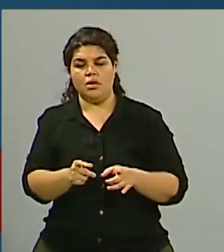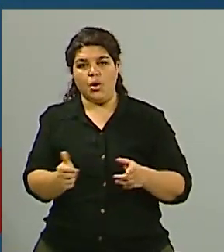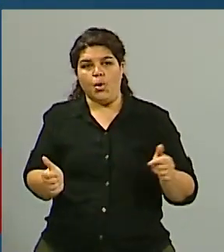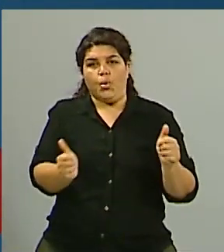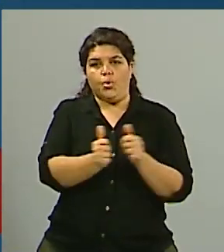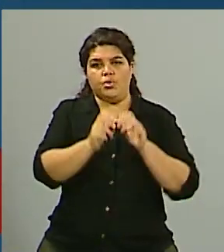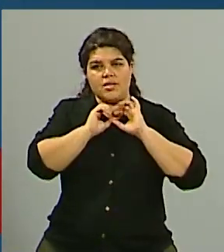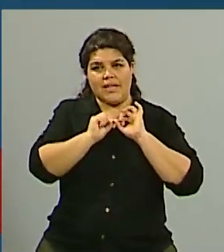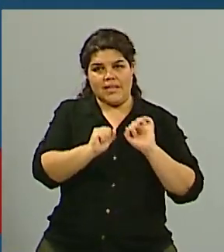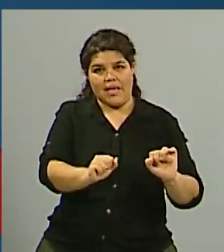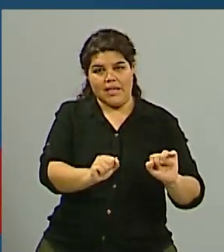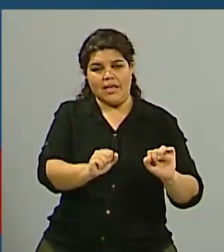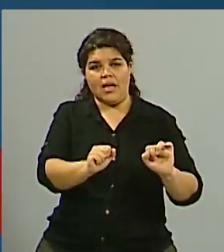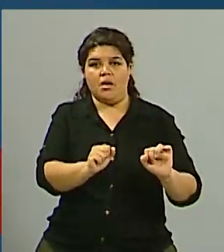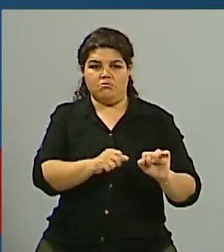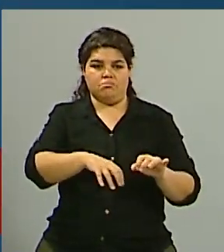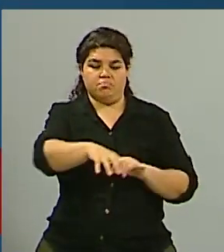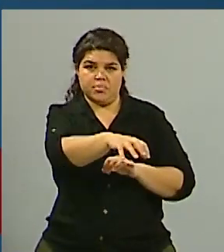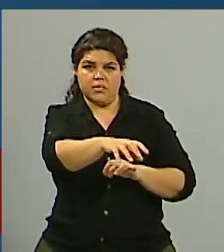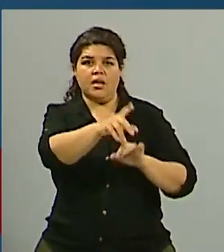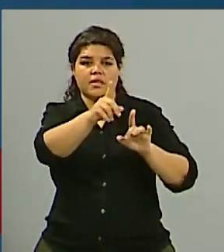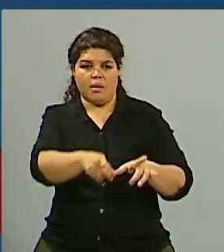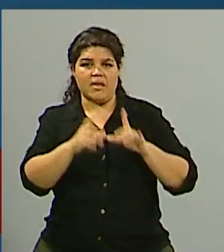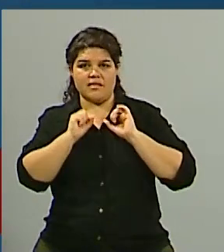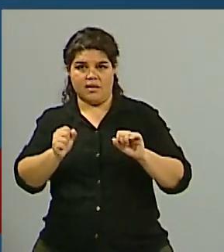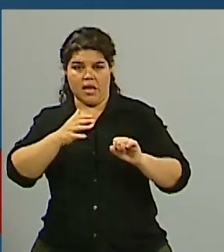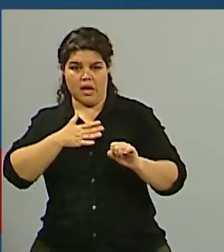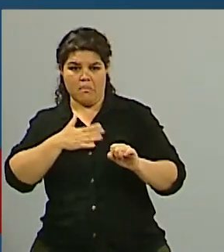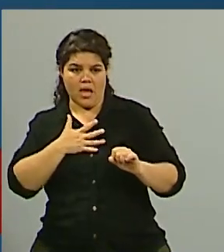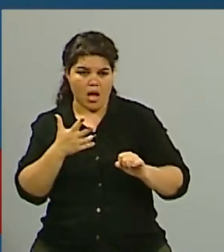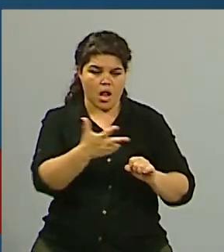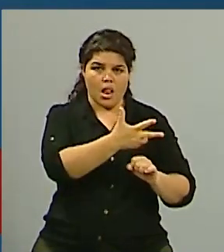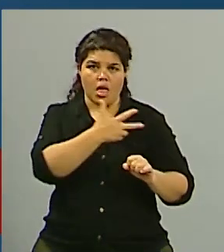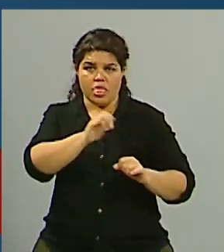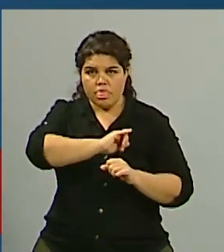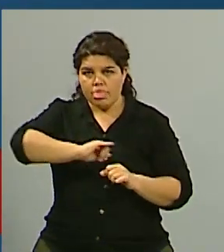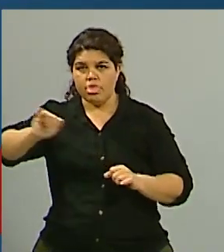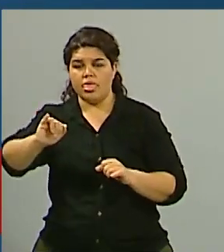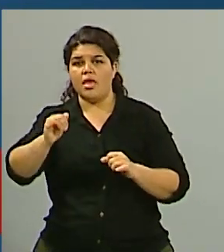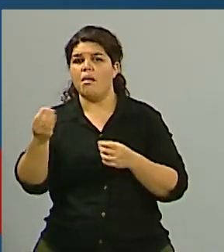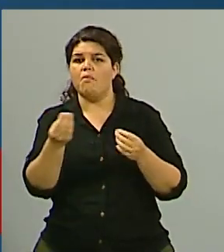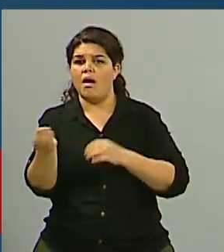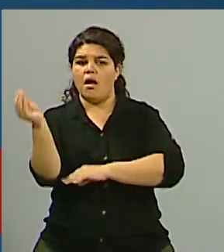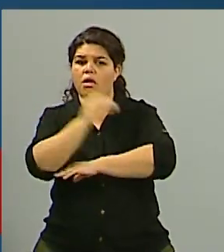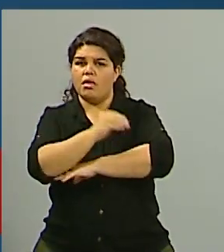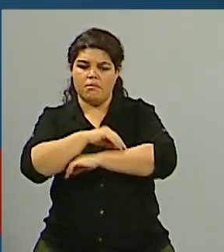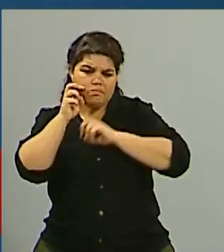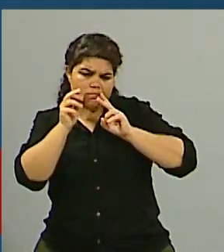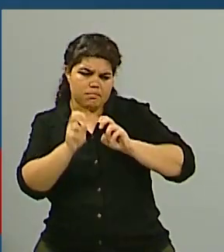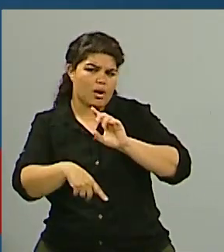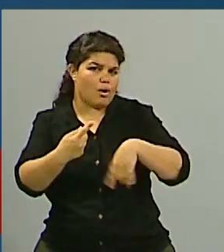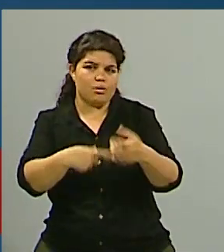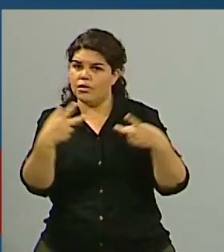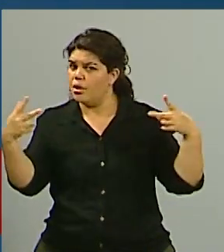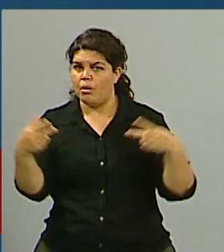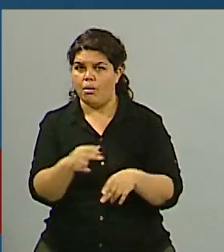Secretaría que yo conduco. Carmona, usted cuando hablaba de la cuestión Malvinas se hacía referencia a esto que es un